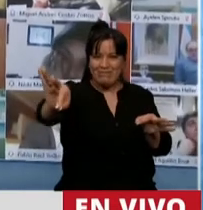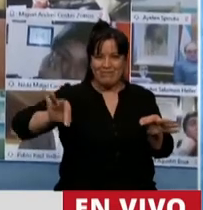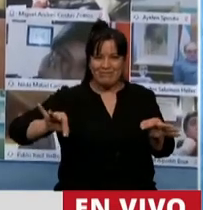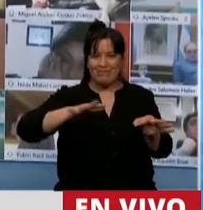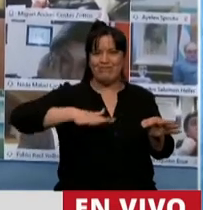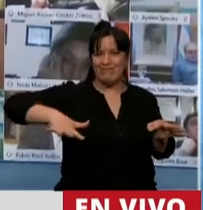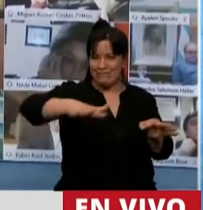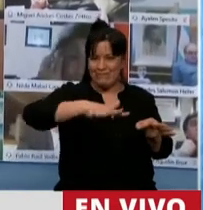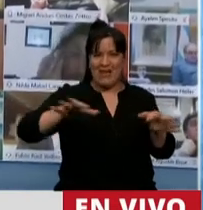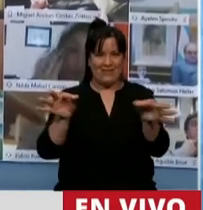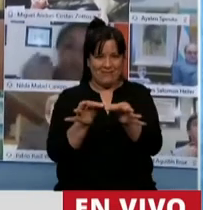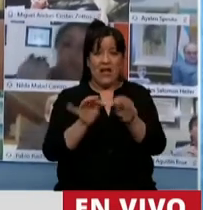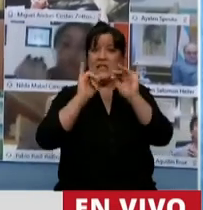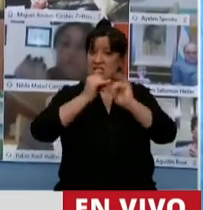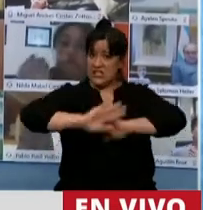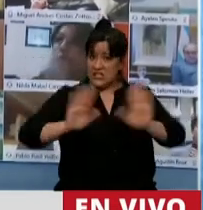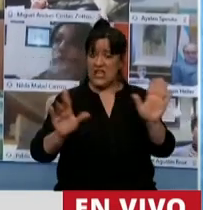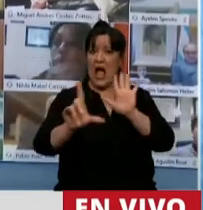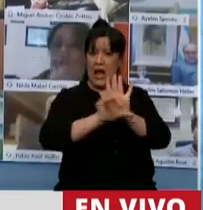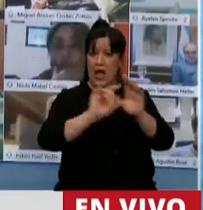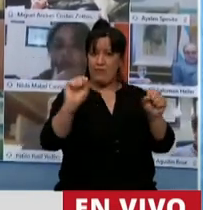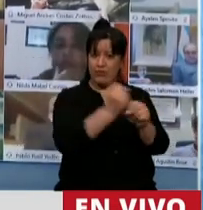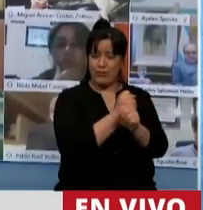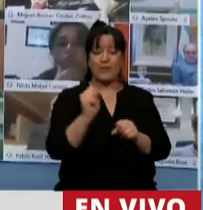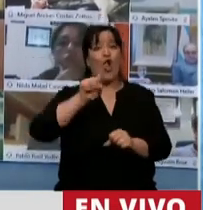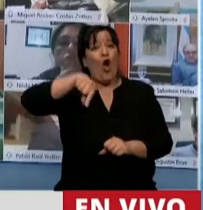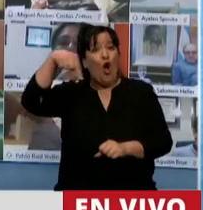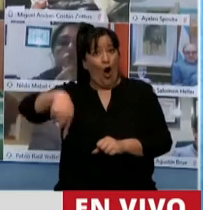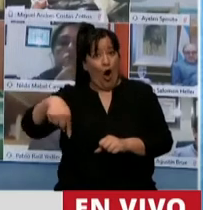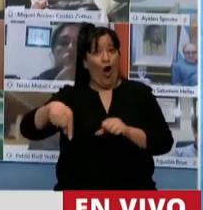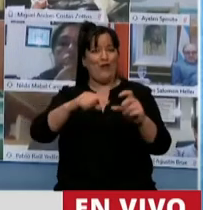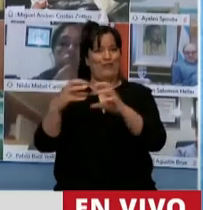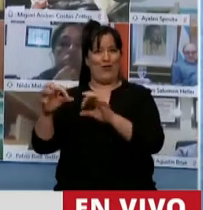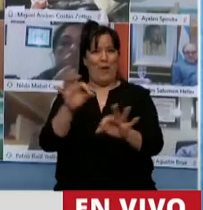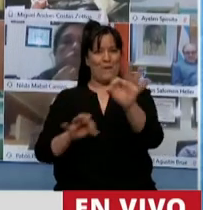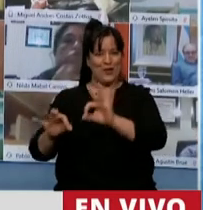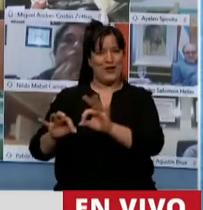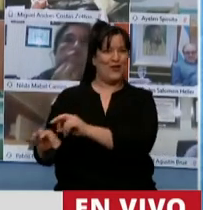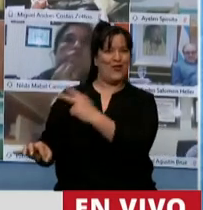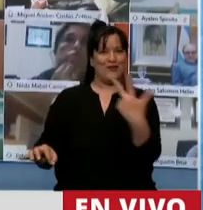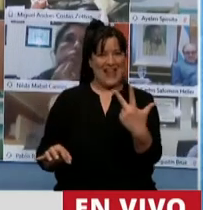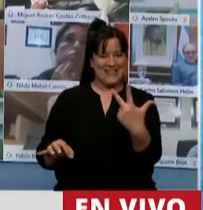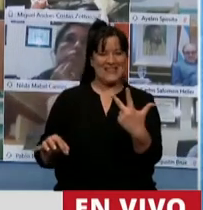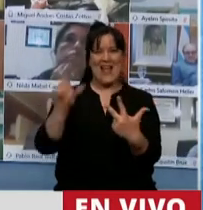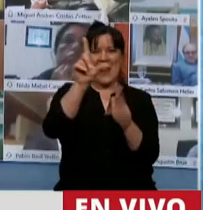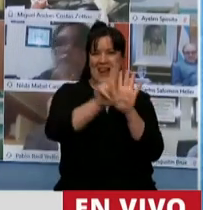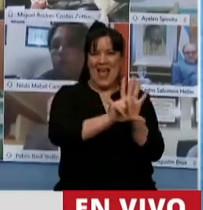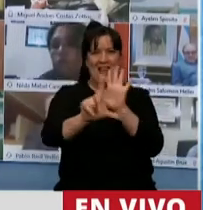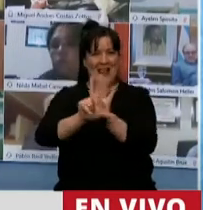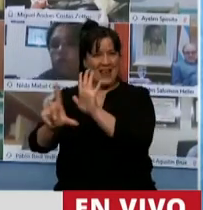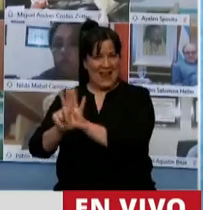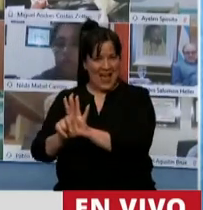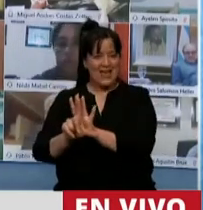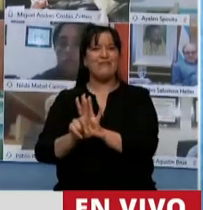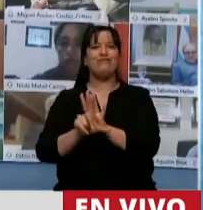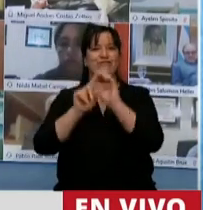que ya es ley. Y hoy estamos avanzando en este proyecto. Esta tríada de leyes, además